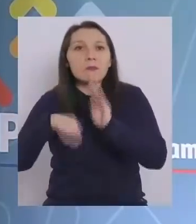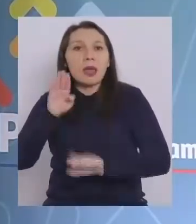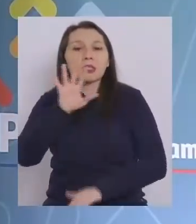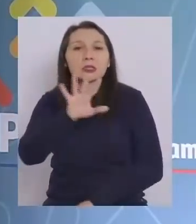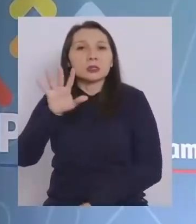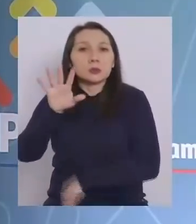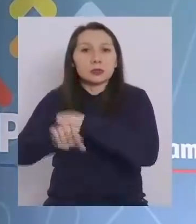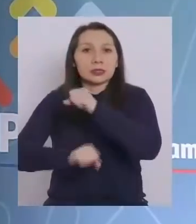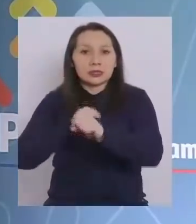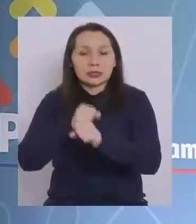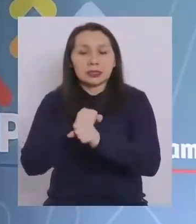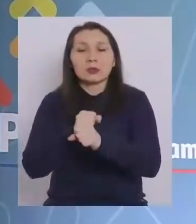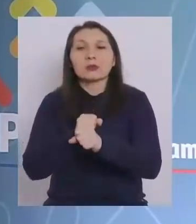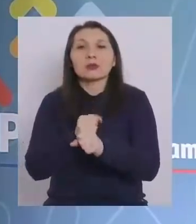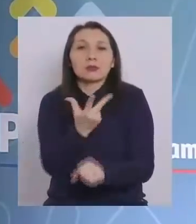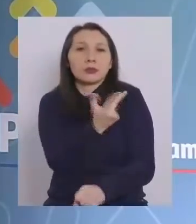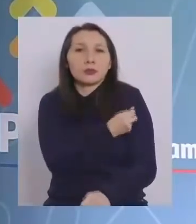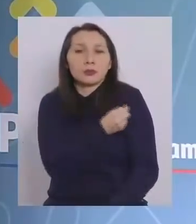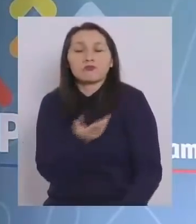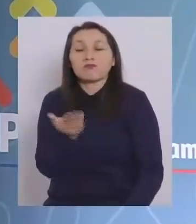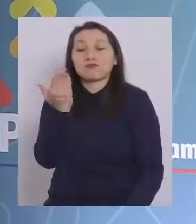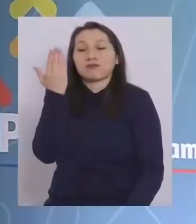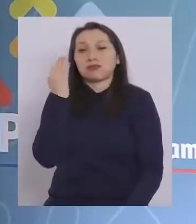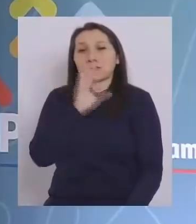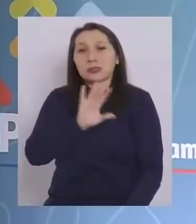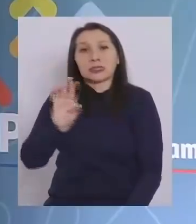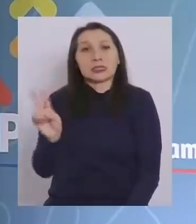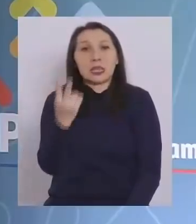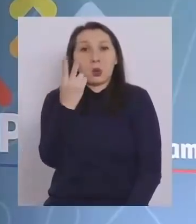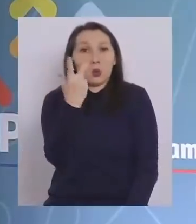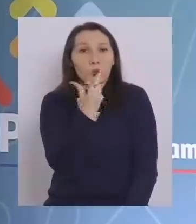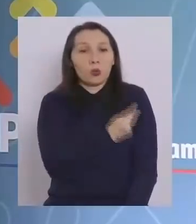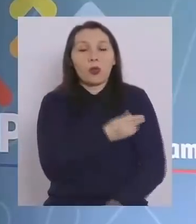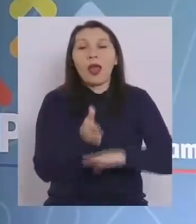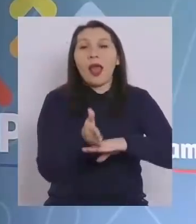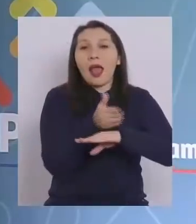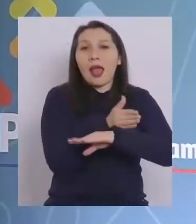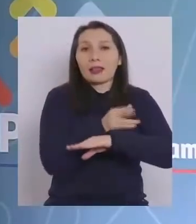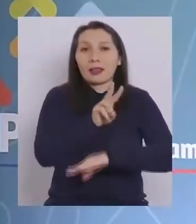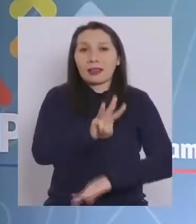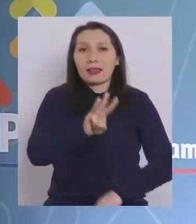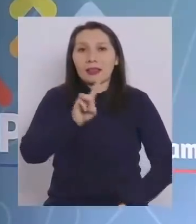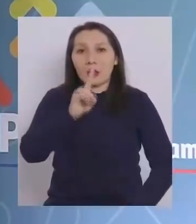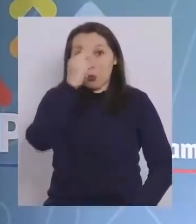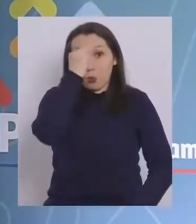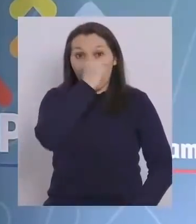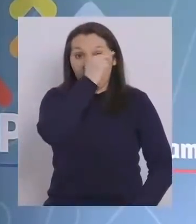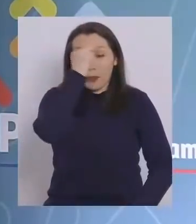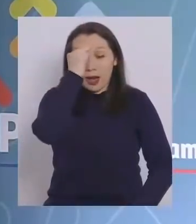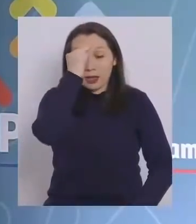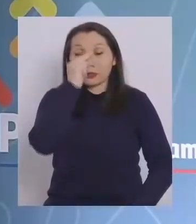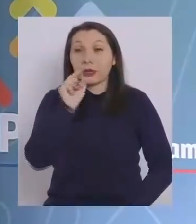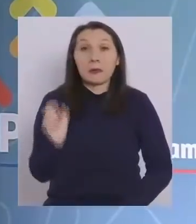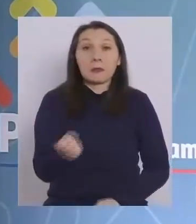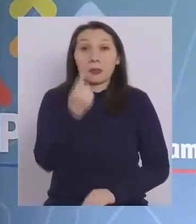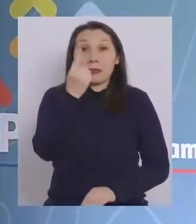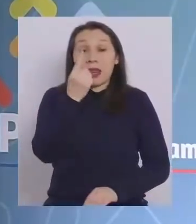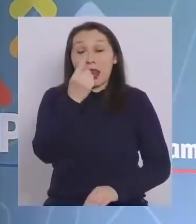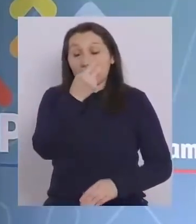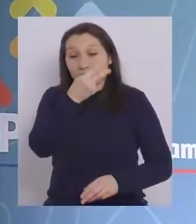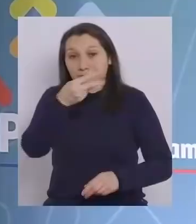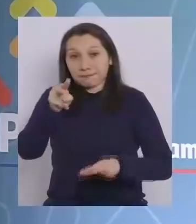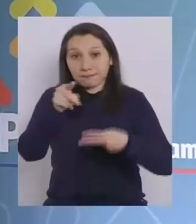55 años que se vacunaron con su segunda dosis antes del 31 de marzo. De esta manera, las primeras dos